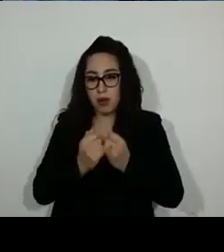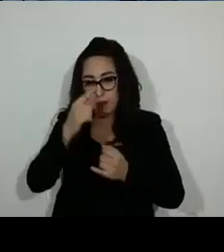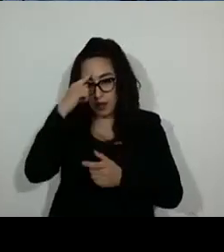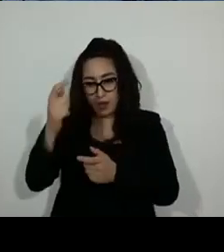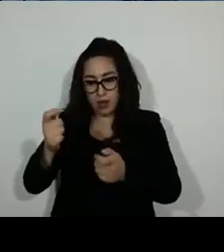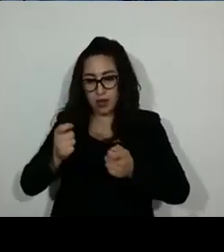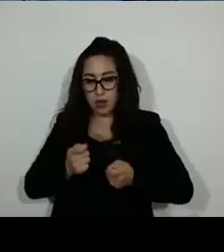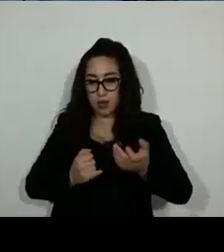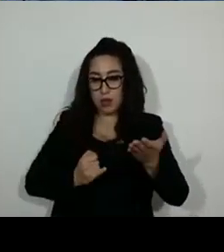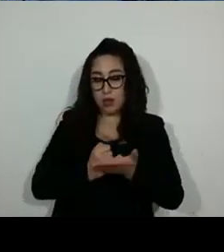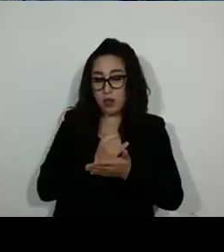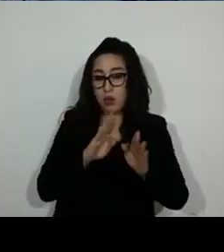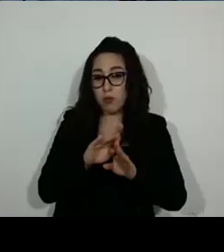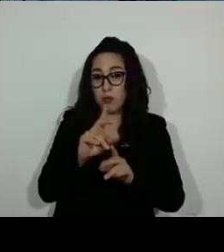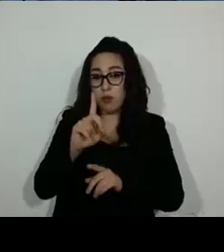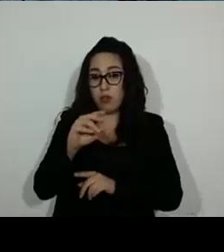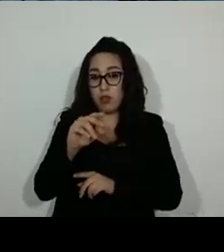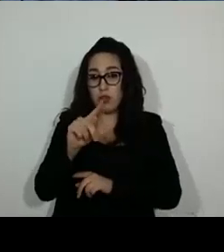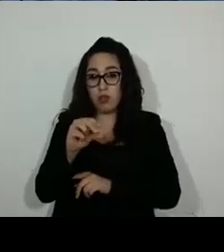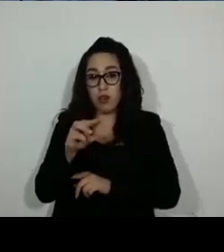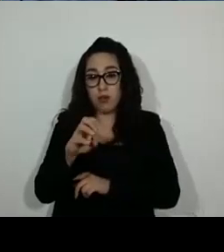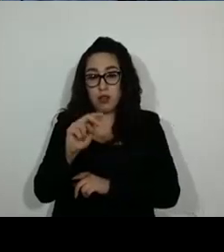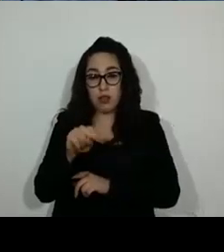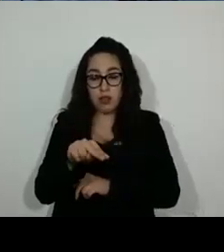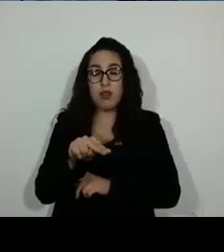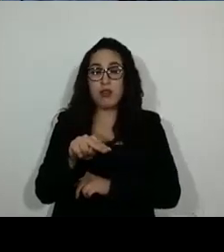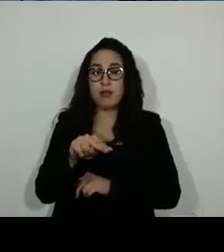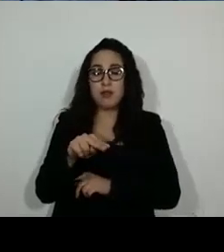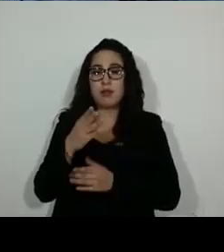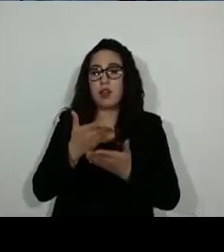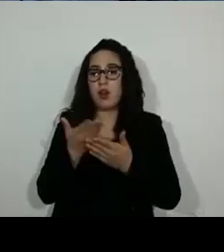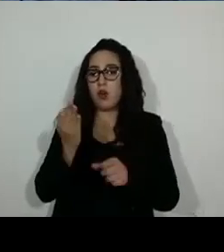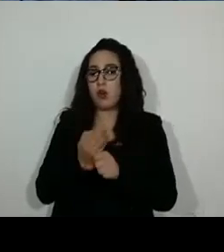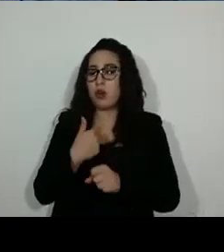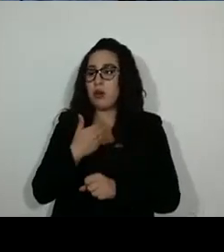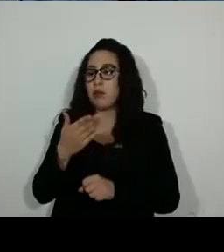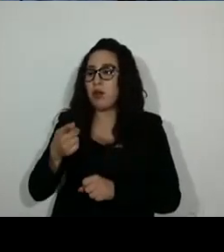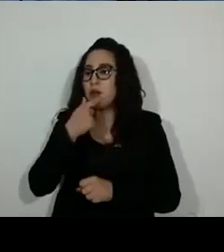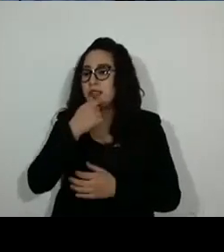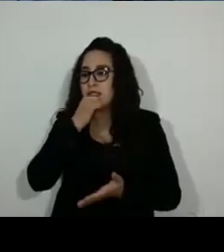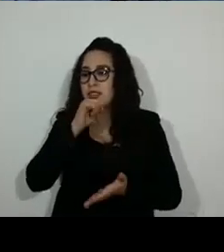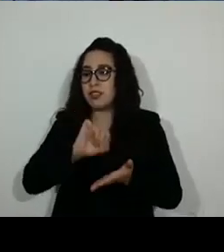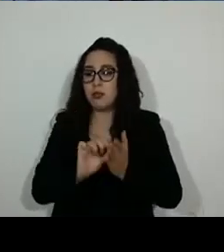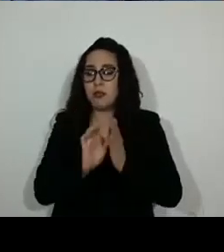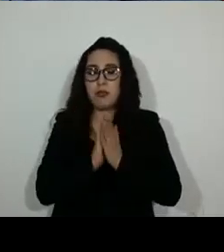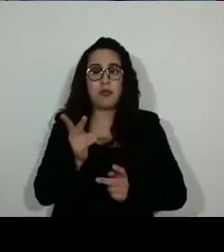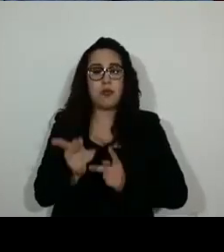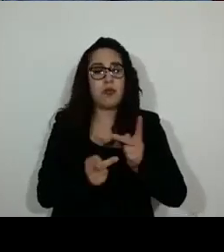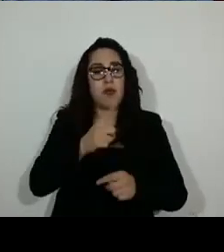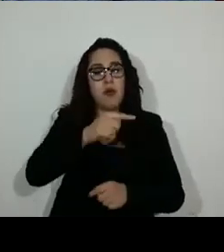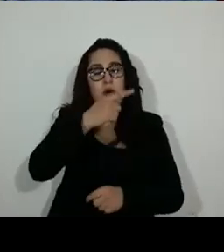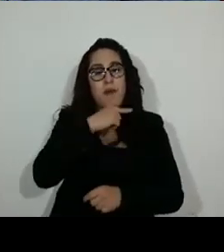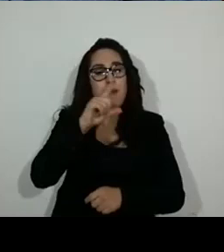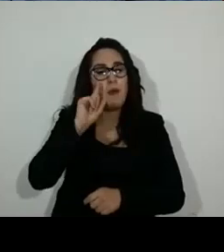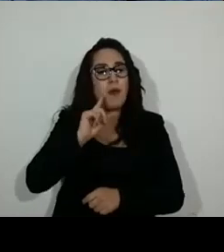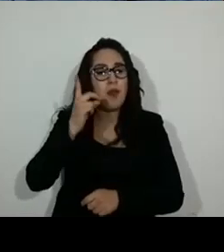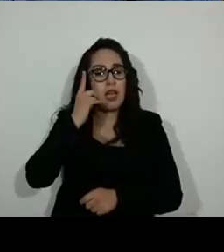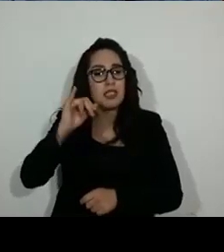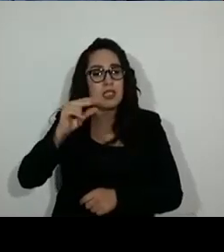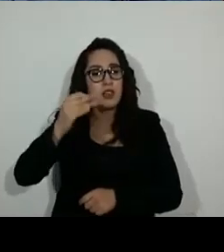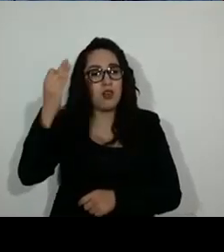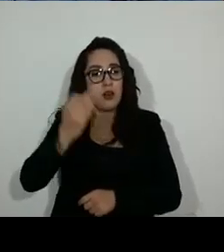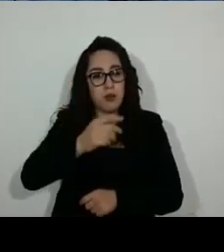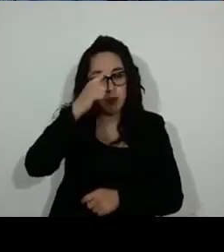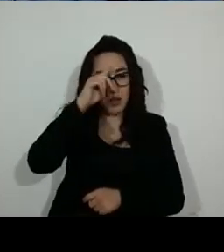proceda a consultar a la Secretaría, a las y los integrantes de esta comisión, si es dispensarse su lectura, considerando que el